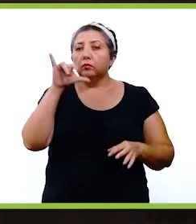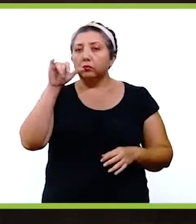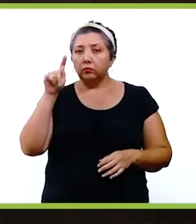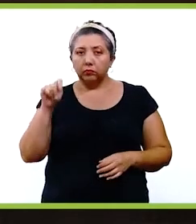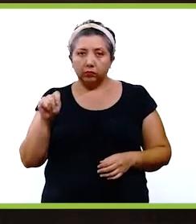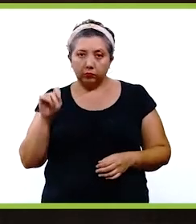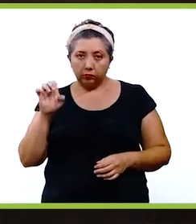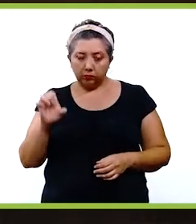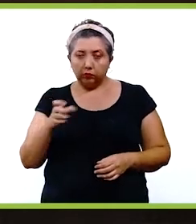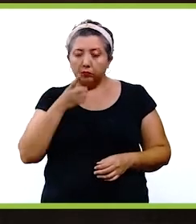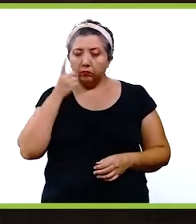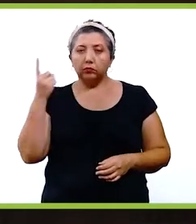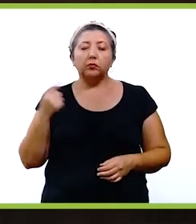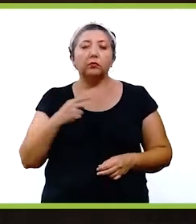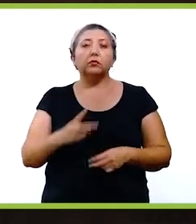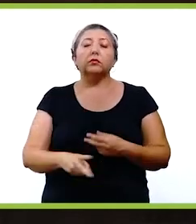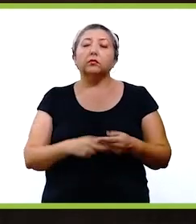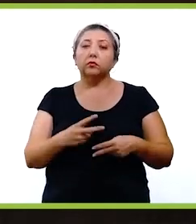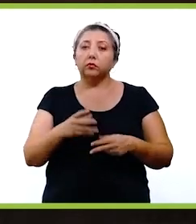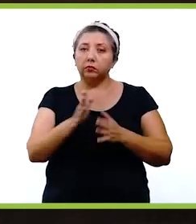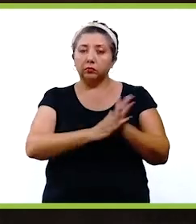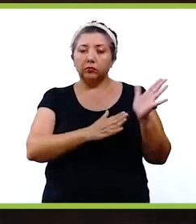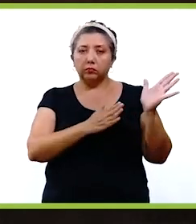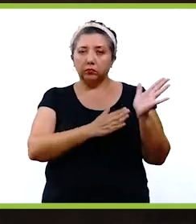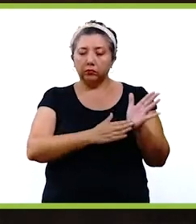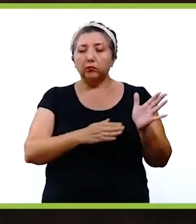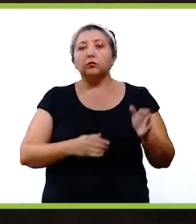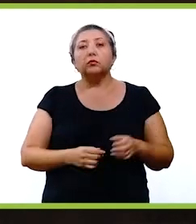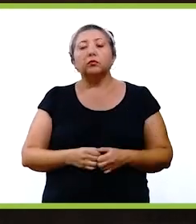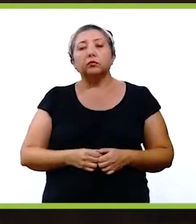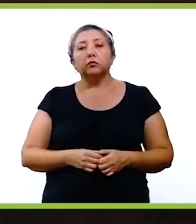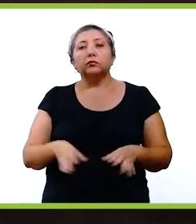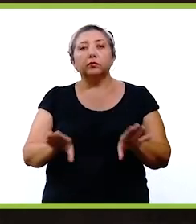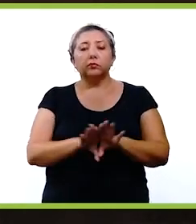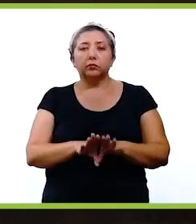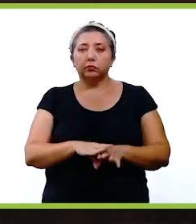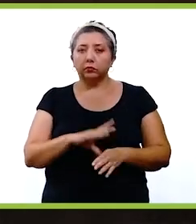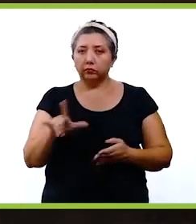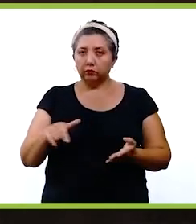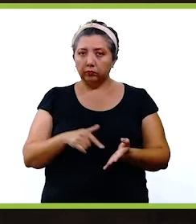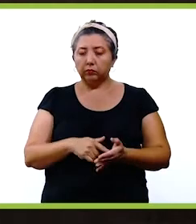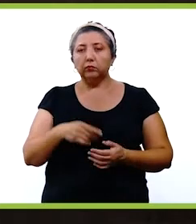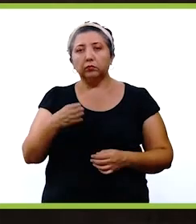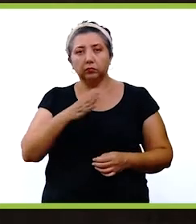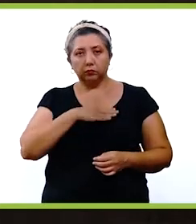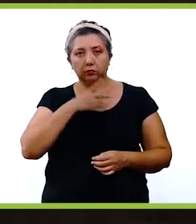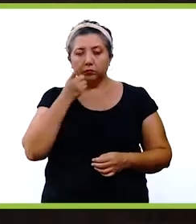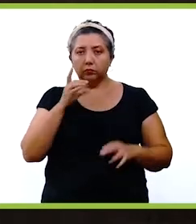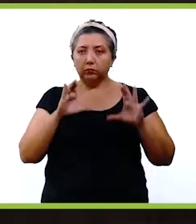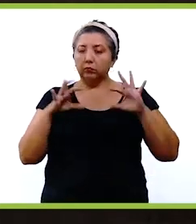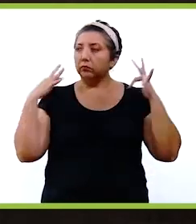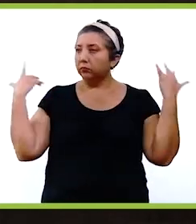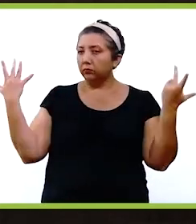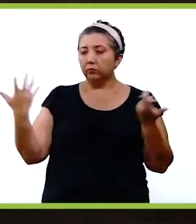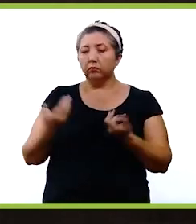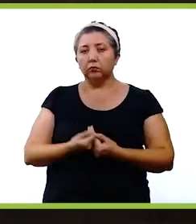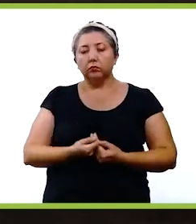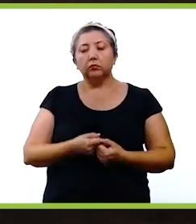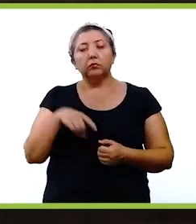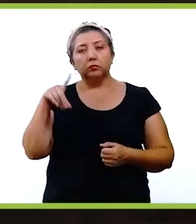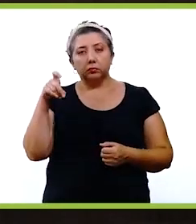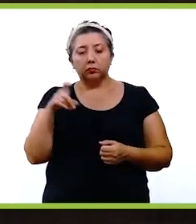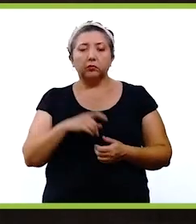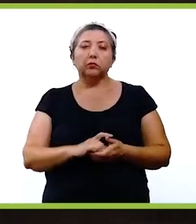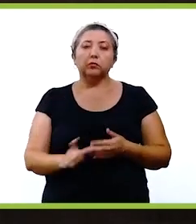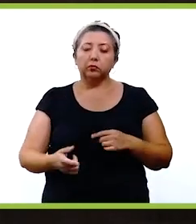LIT, que lo va a certificar, válgase la abundancia, como un estadio que es amigable con el medio ambiente porque va a reciclar